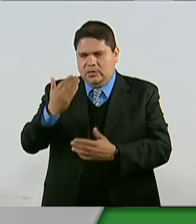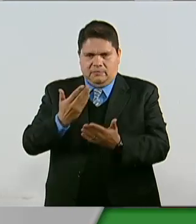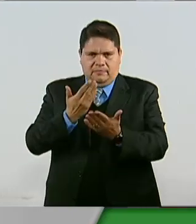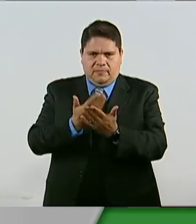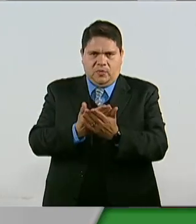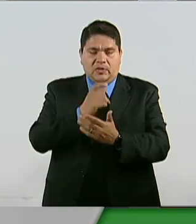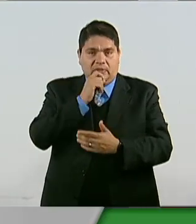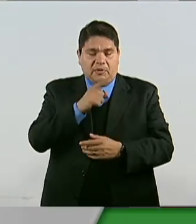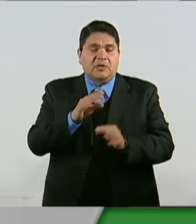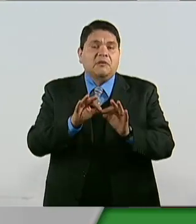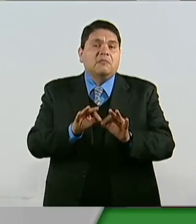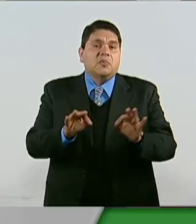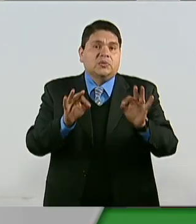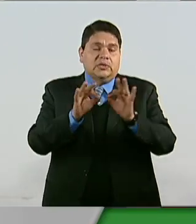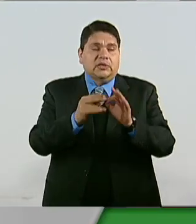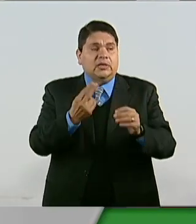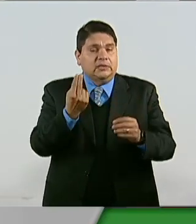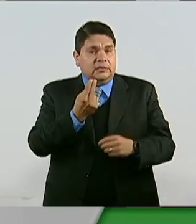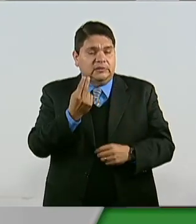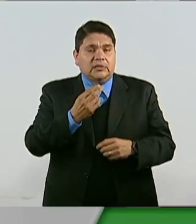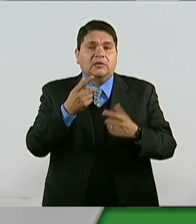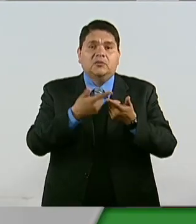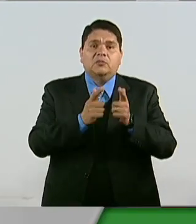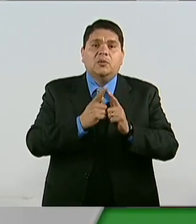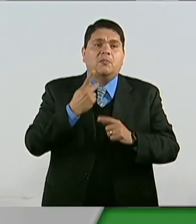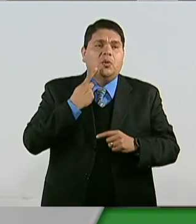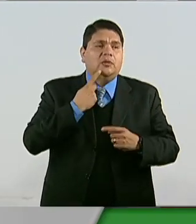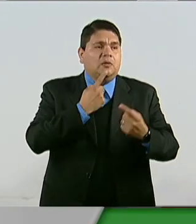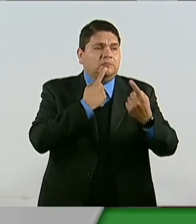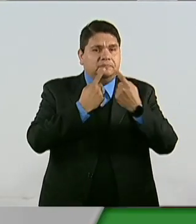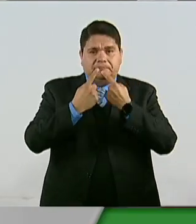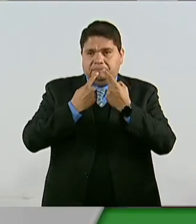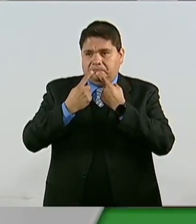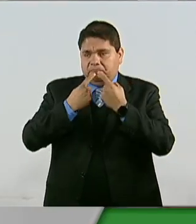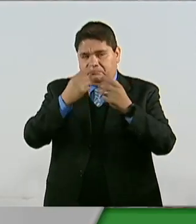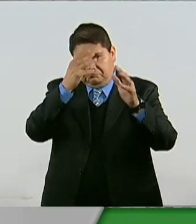señaló que es necesario que exista el diálogo para construir acuerdos.